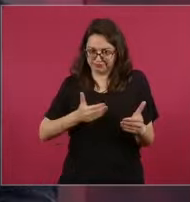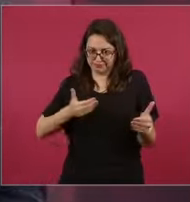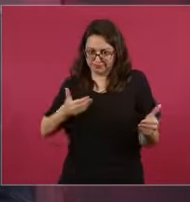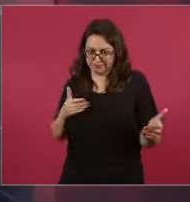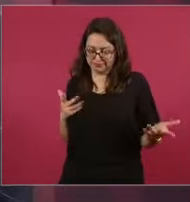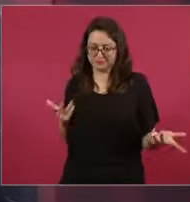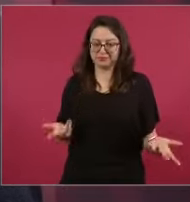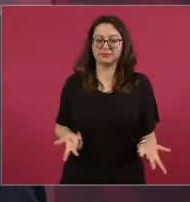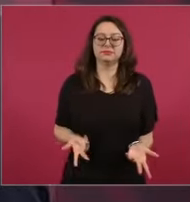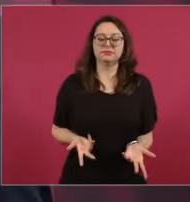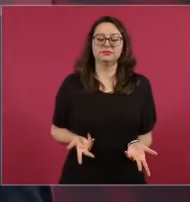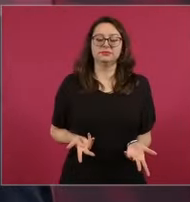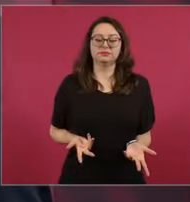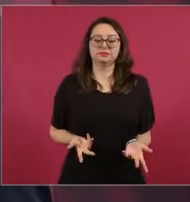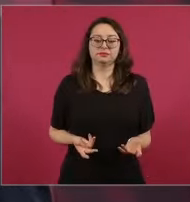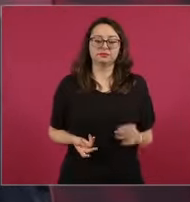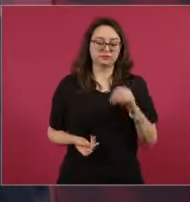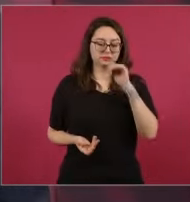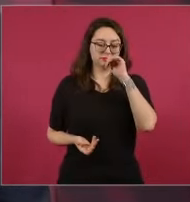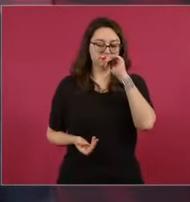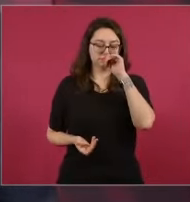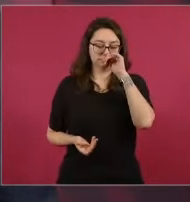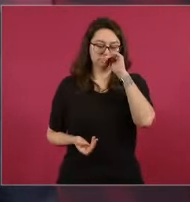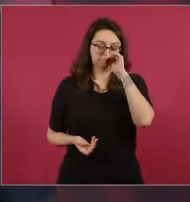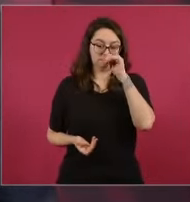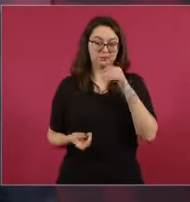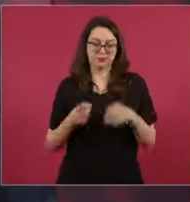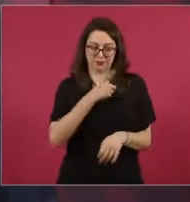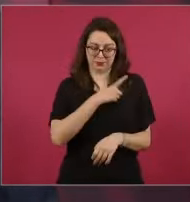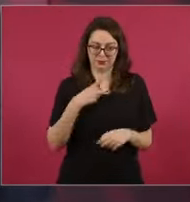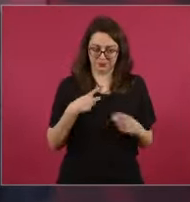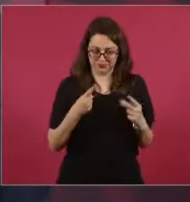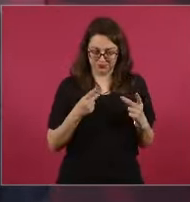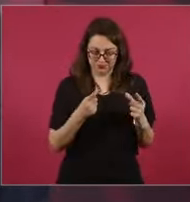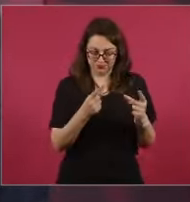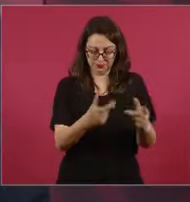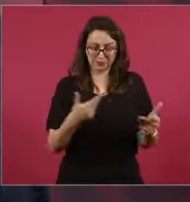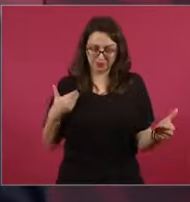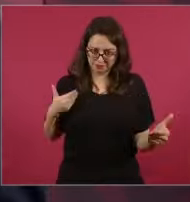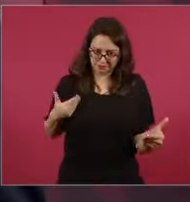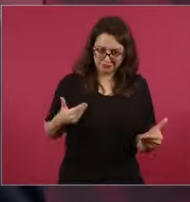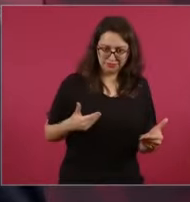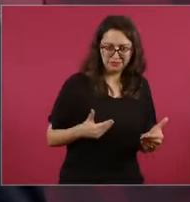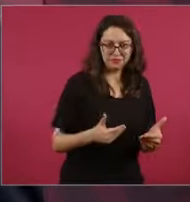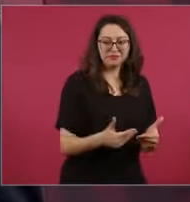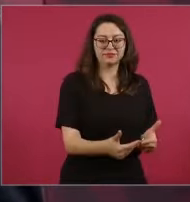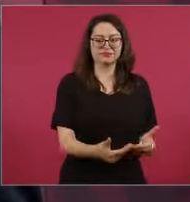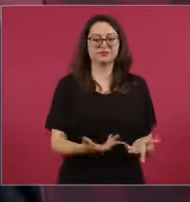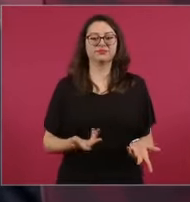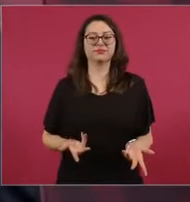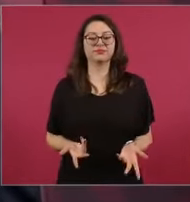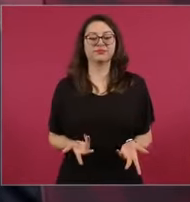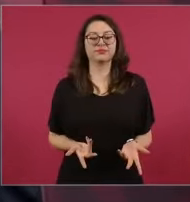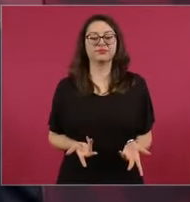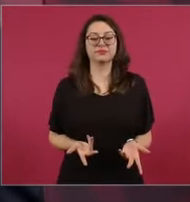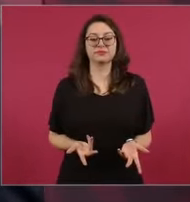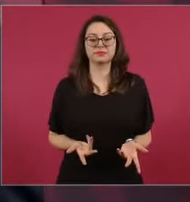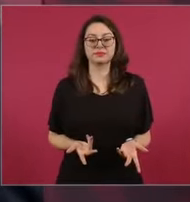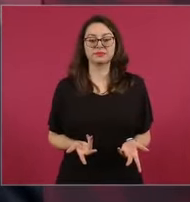Nada más para mí, para que vean, porque esa era otra cosa. Los de afuera eran